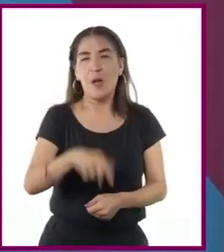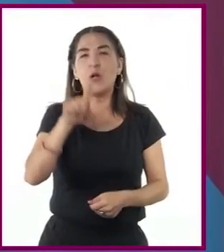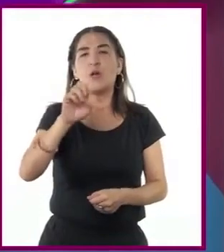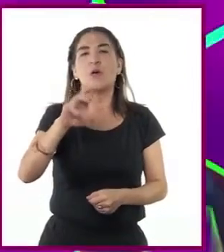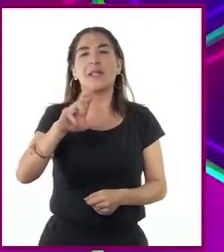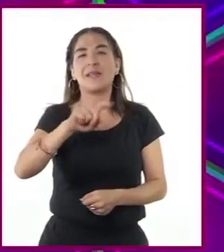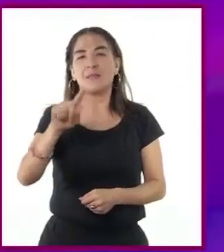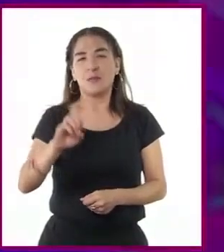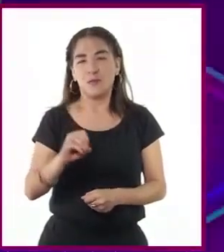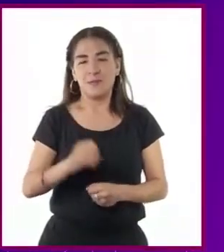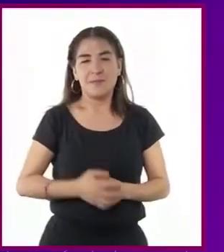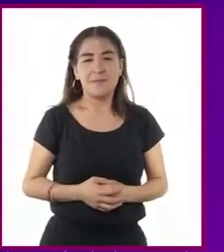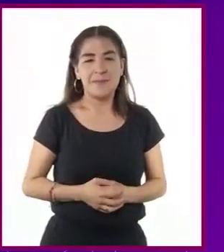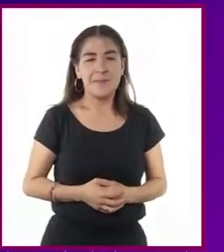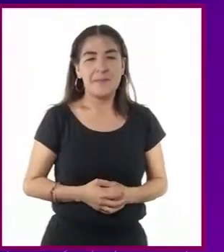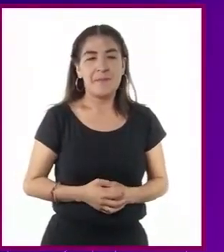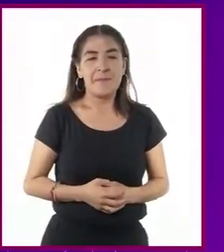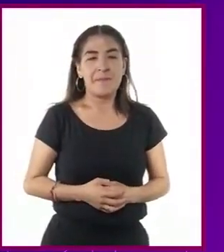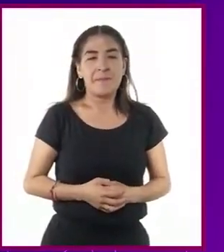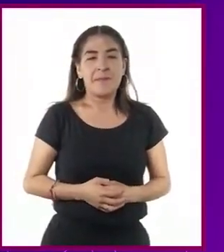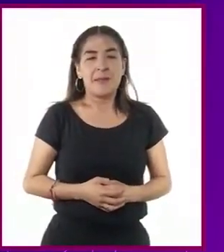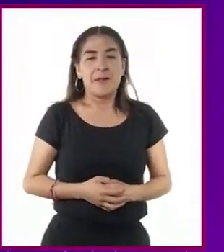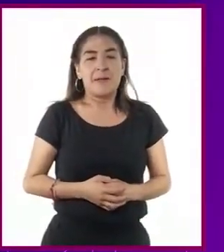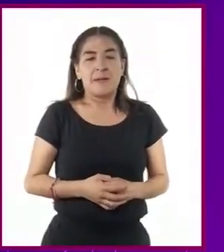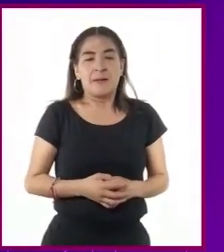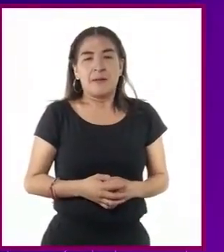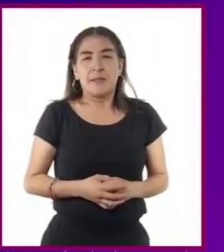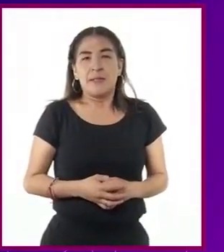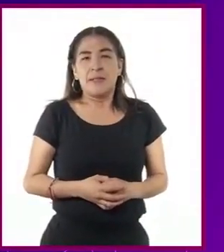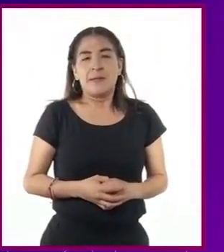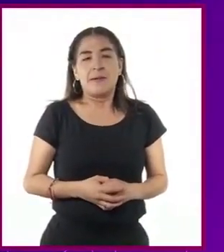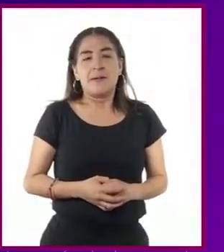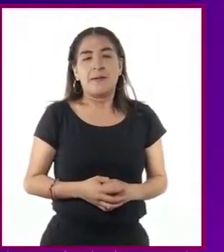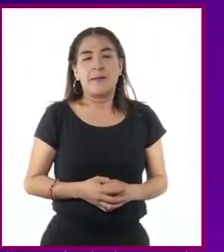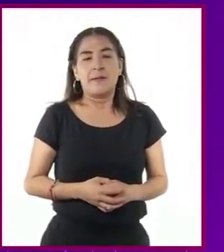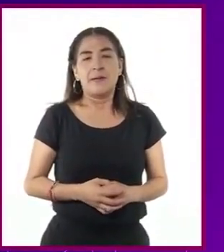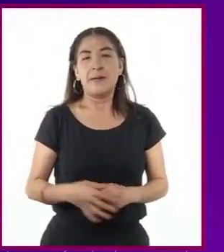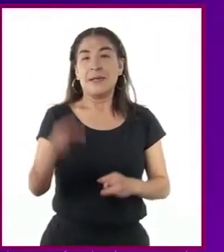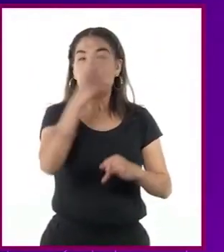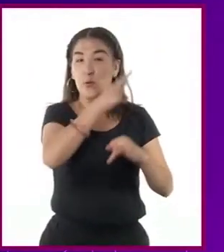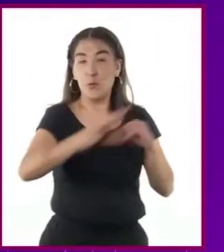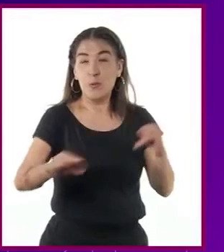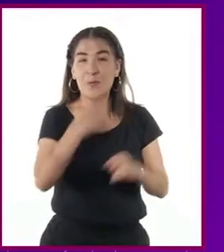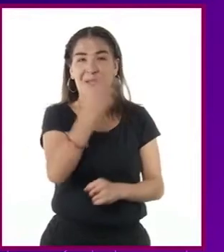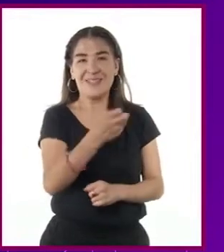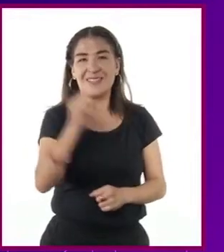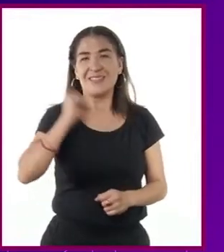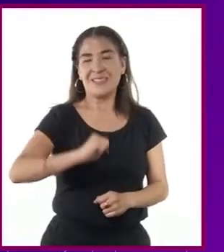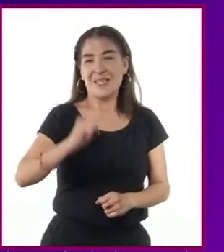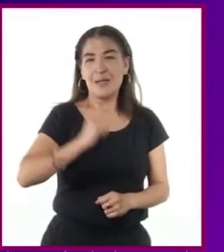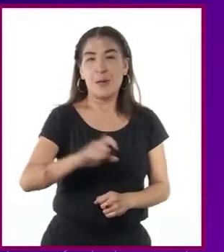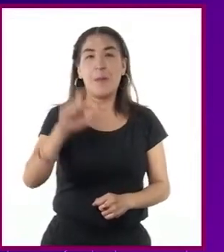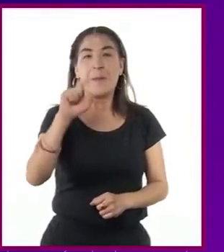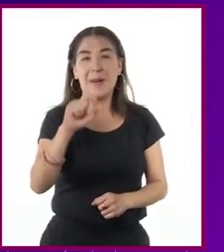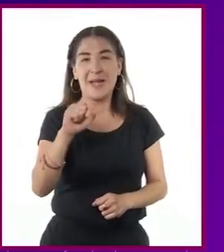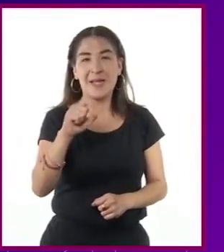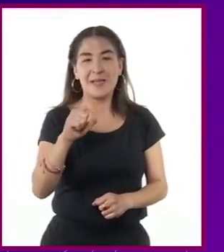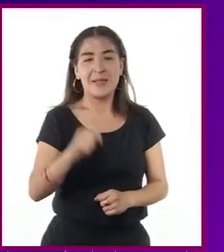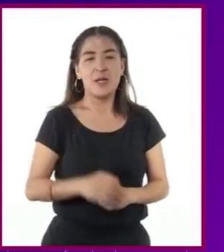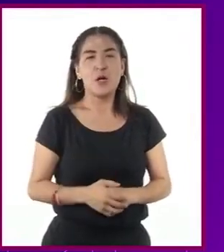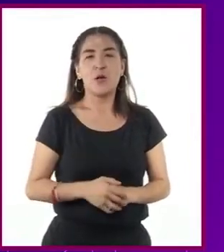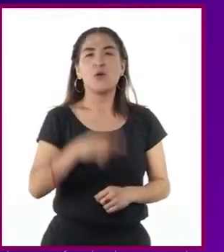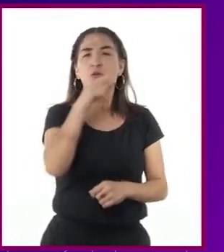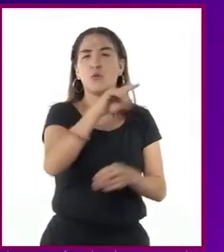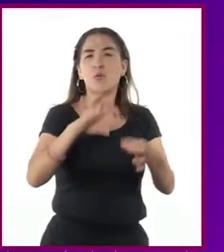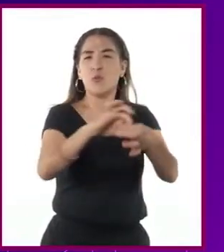Al finalizar el siglo XX, la Unión